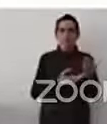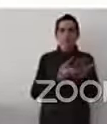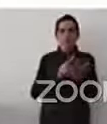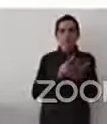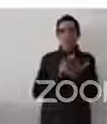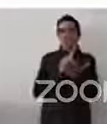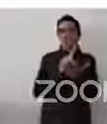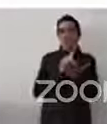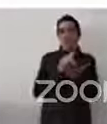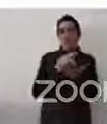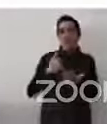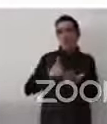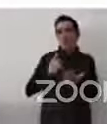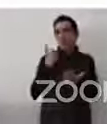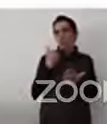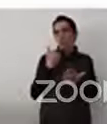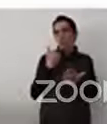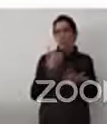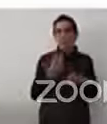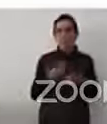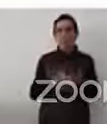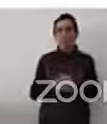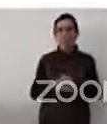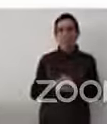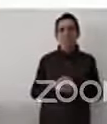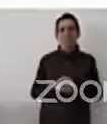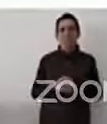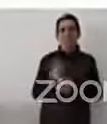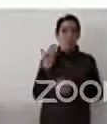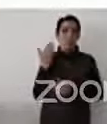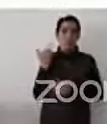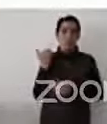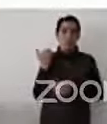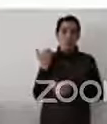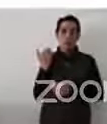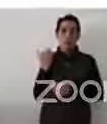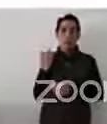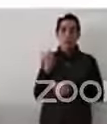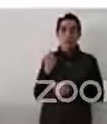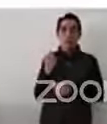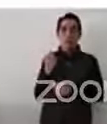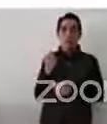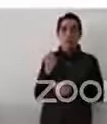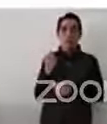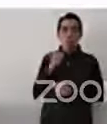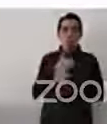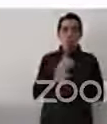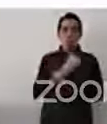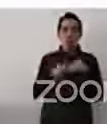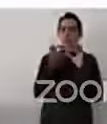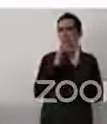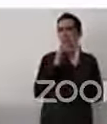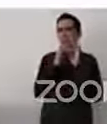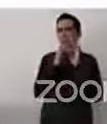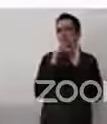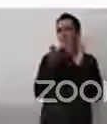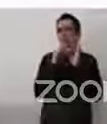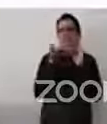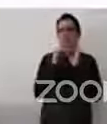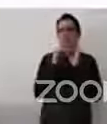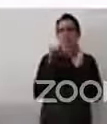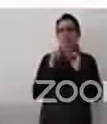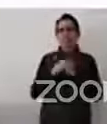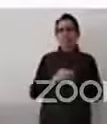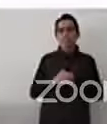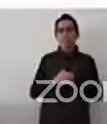y ya lo mencionaba la colega de la coalición de ciudades contra racismo, tiene que ver con un origen que tiene que ver